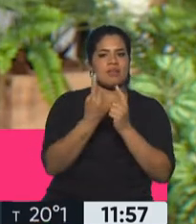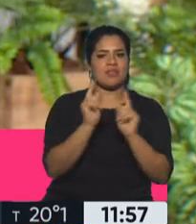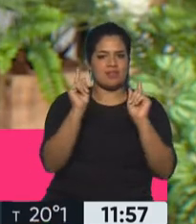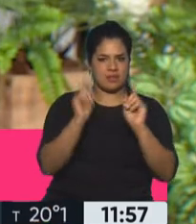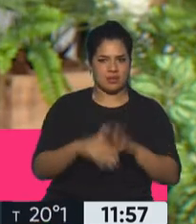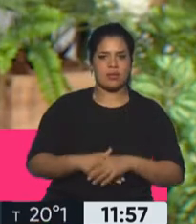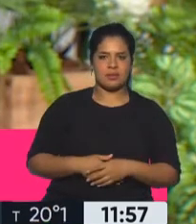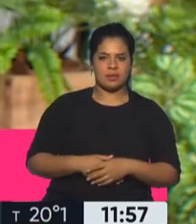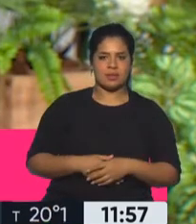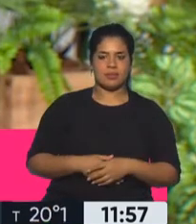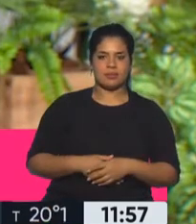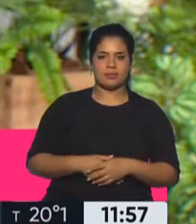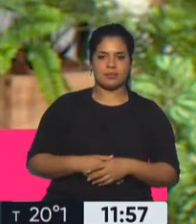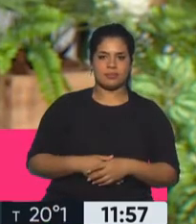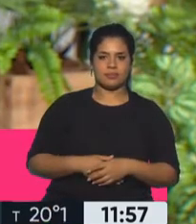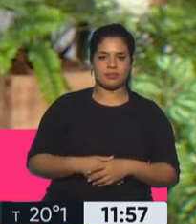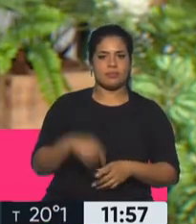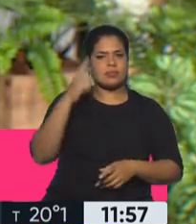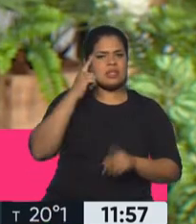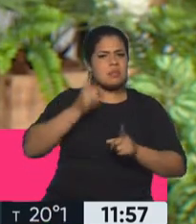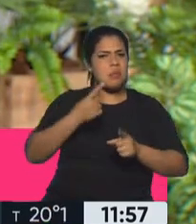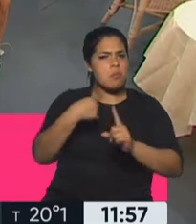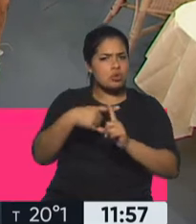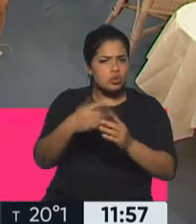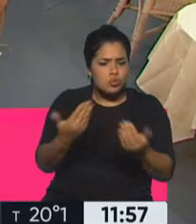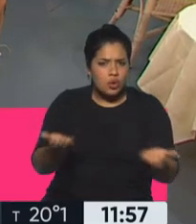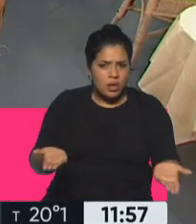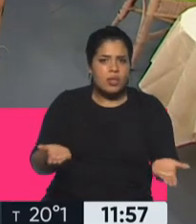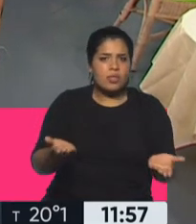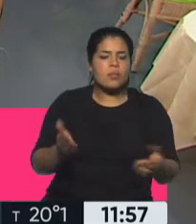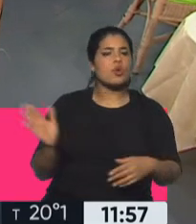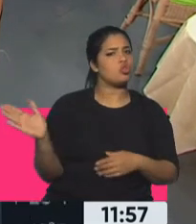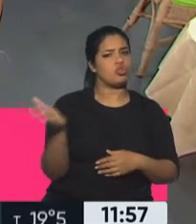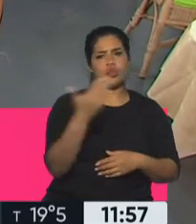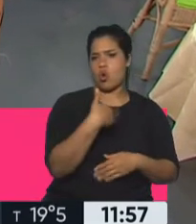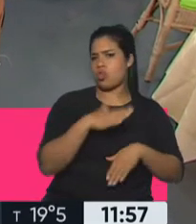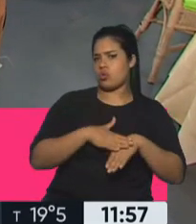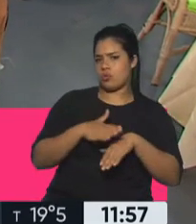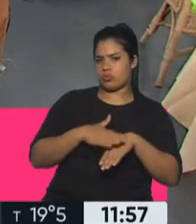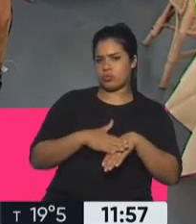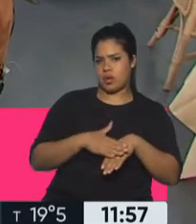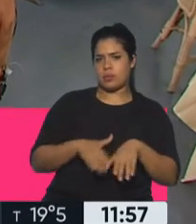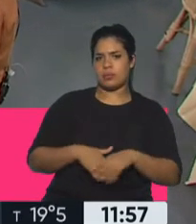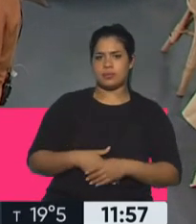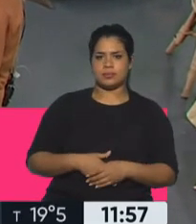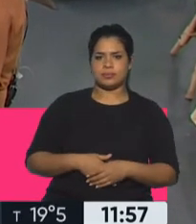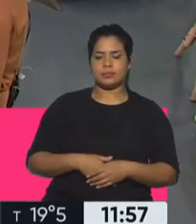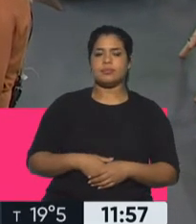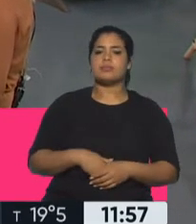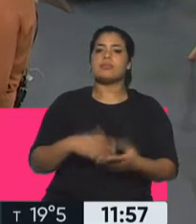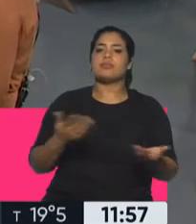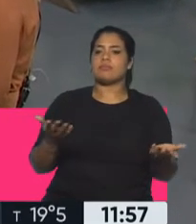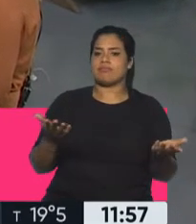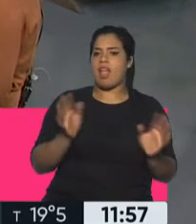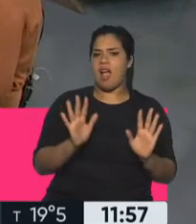para traerle color y, bueno, un tema que es apasionante. que nos involucra a todos. Y que nos involucra a todos, aunque nunca en nuestra vida vayamos a ver vinchucas o alguien que tiene